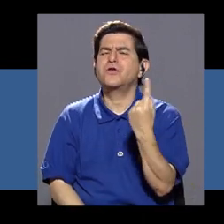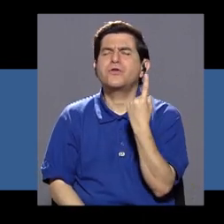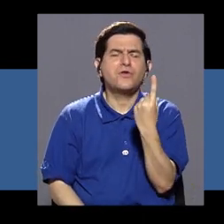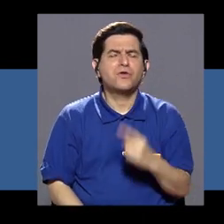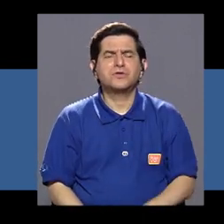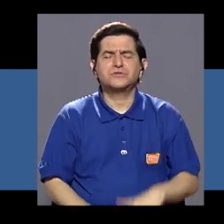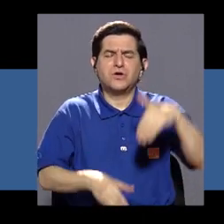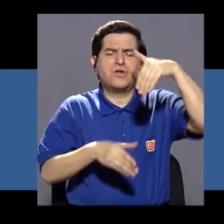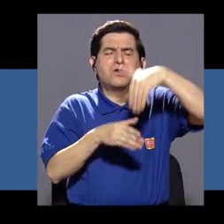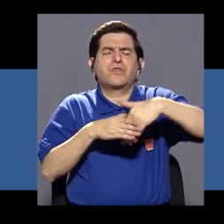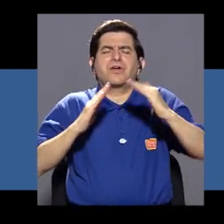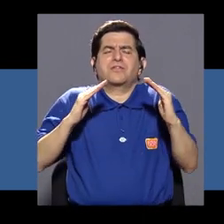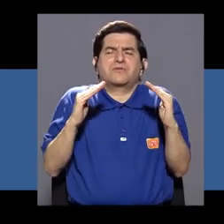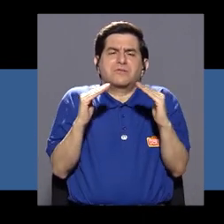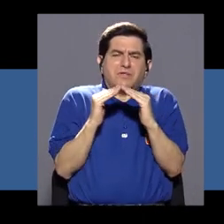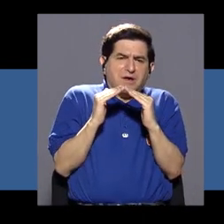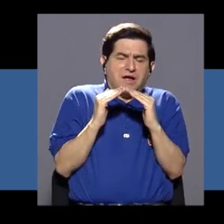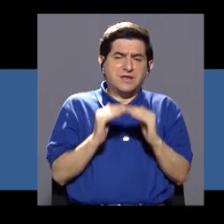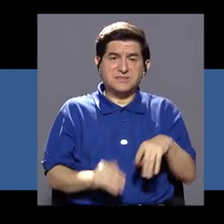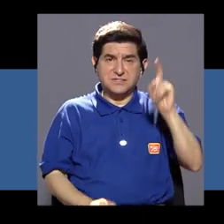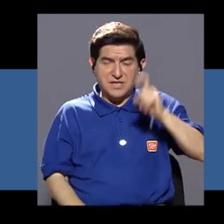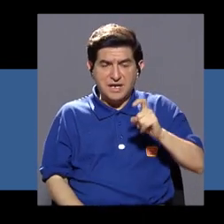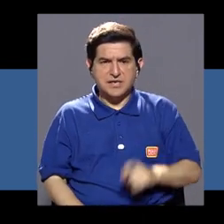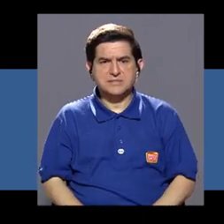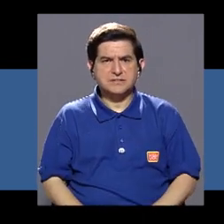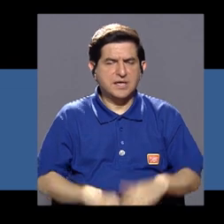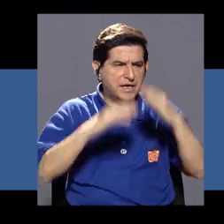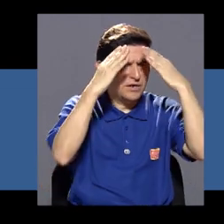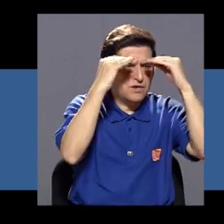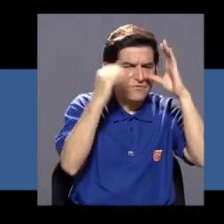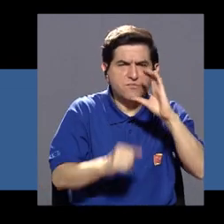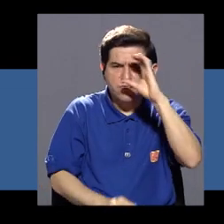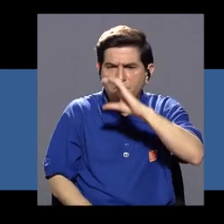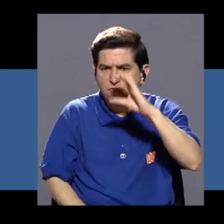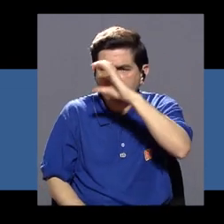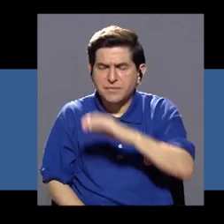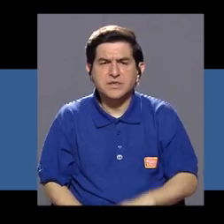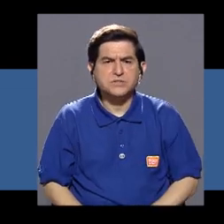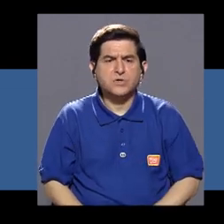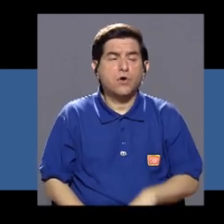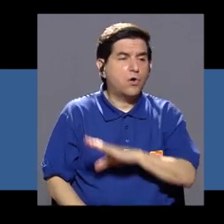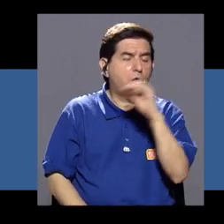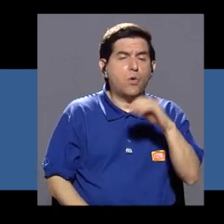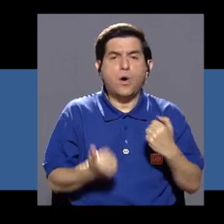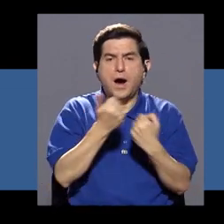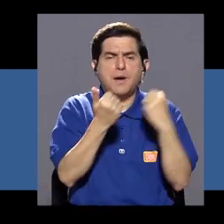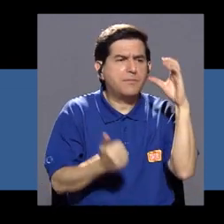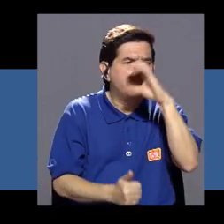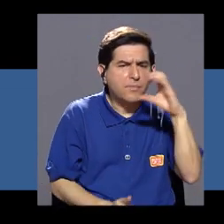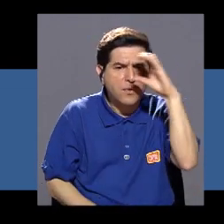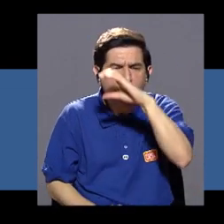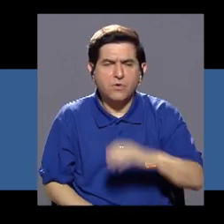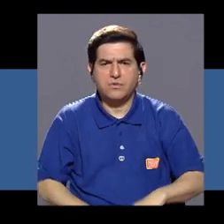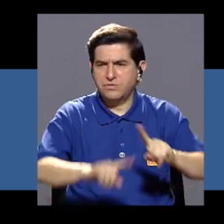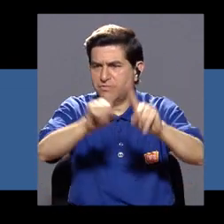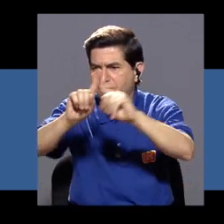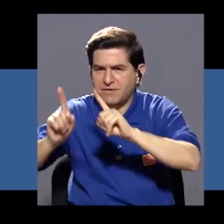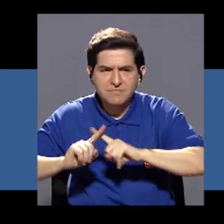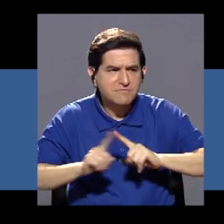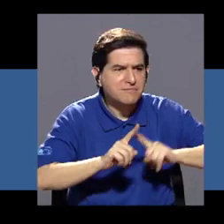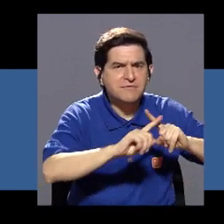se queden metidos en su casa, que salgan, busquen información, busquen apoyo en las diferentes,